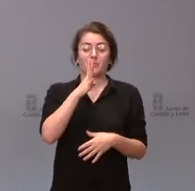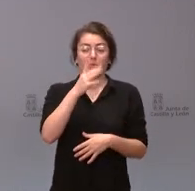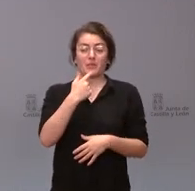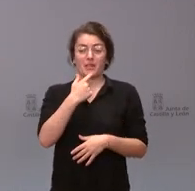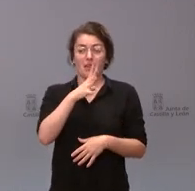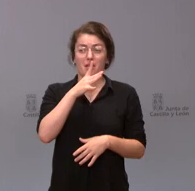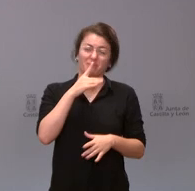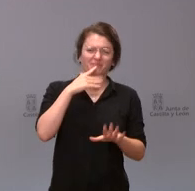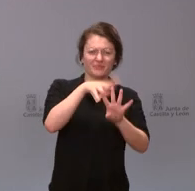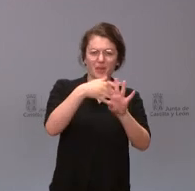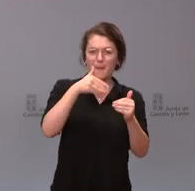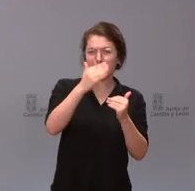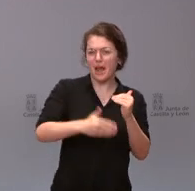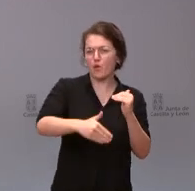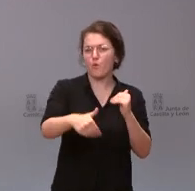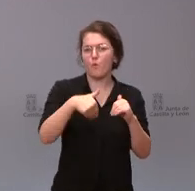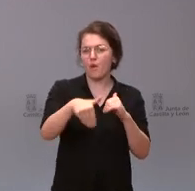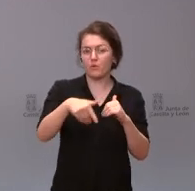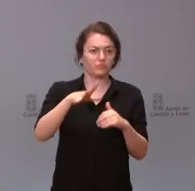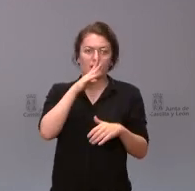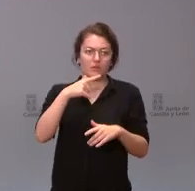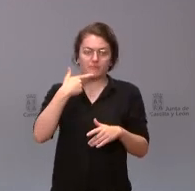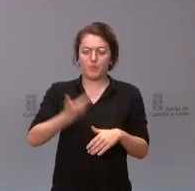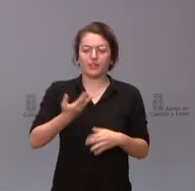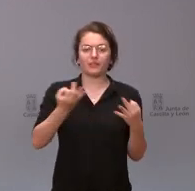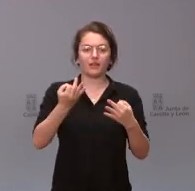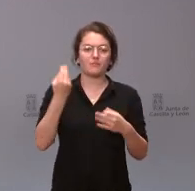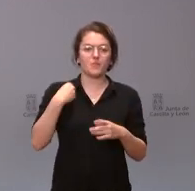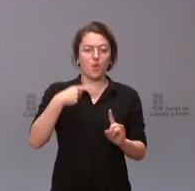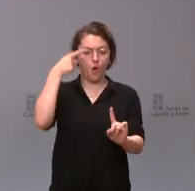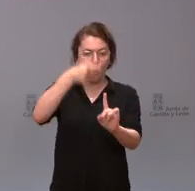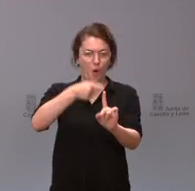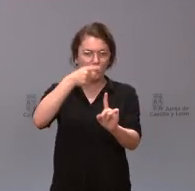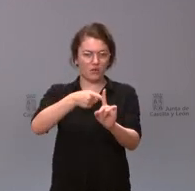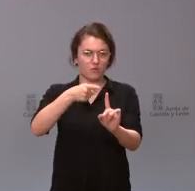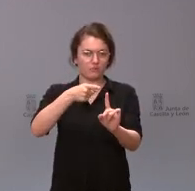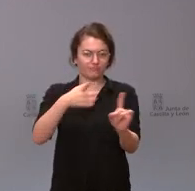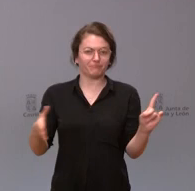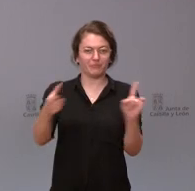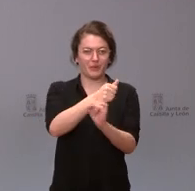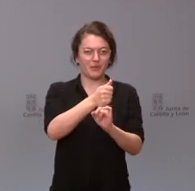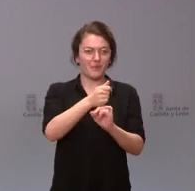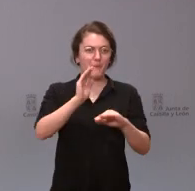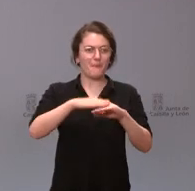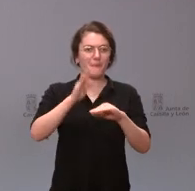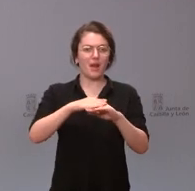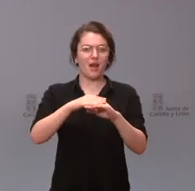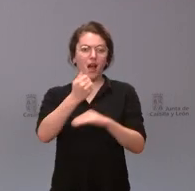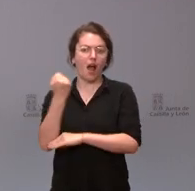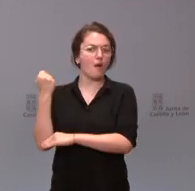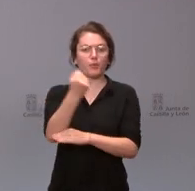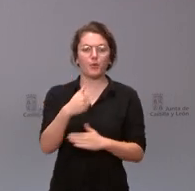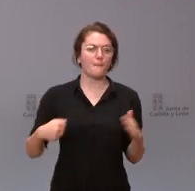importa fundamentalmente es que la norma alcance esos objetivos básicos y que tenga el máximo nivel de apoyo posible